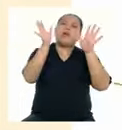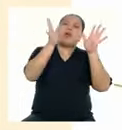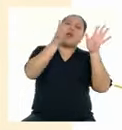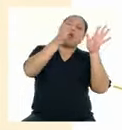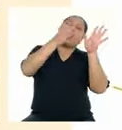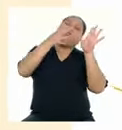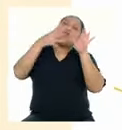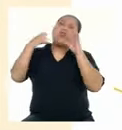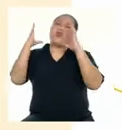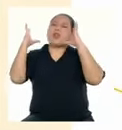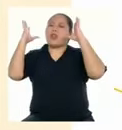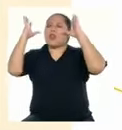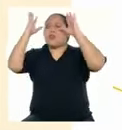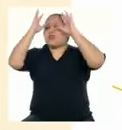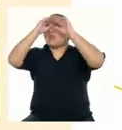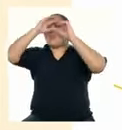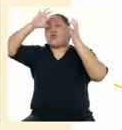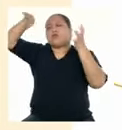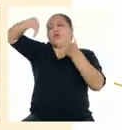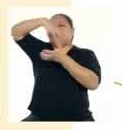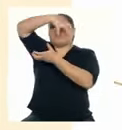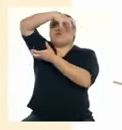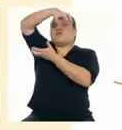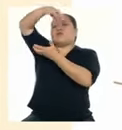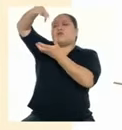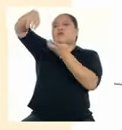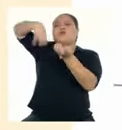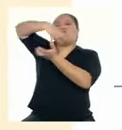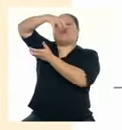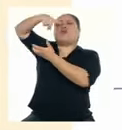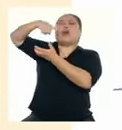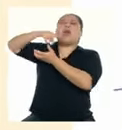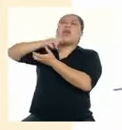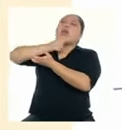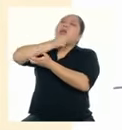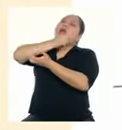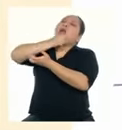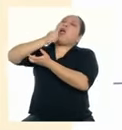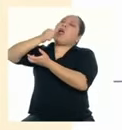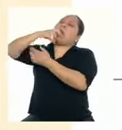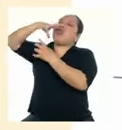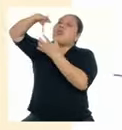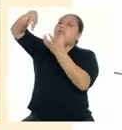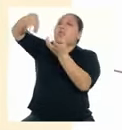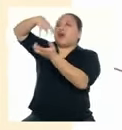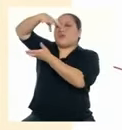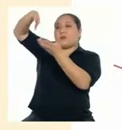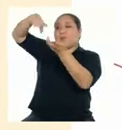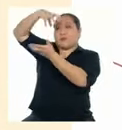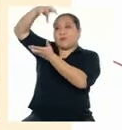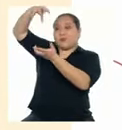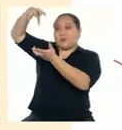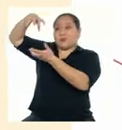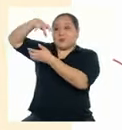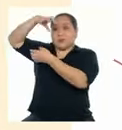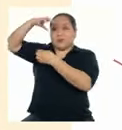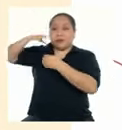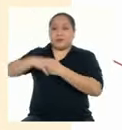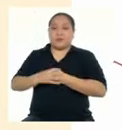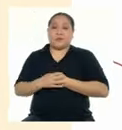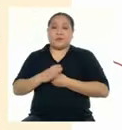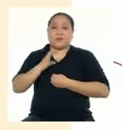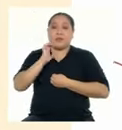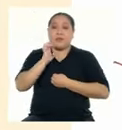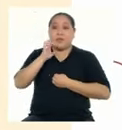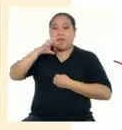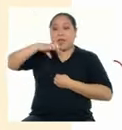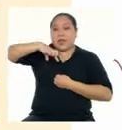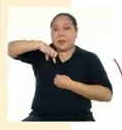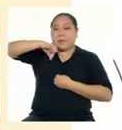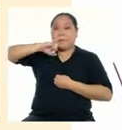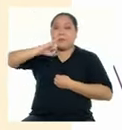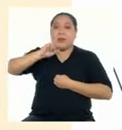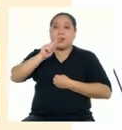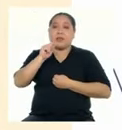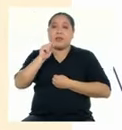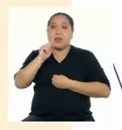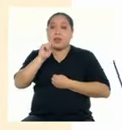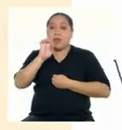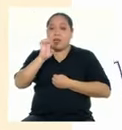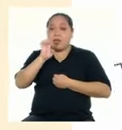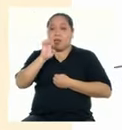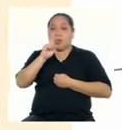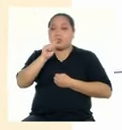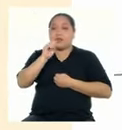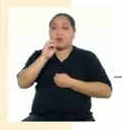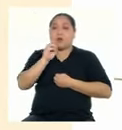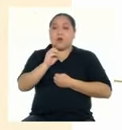de la noche gira en el cielo y canta El epíteto es el empleo de un adjetivo Que expresa